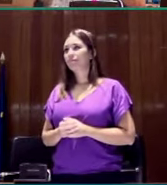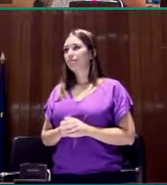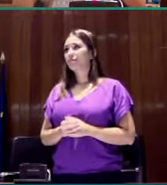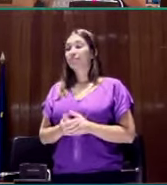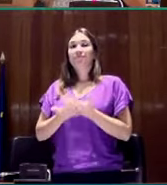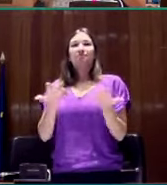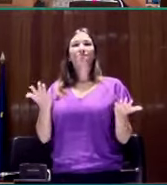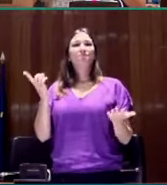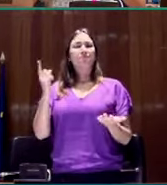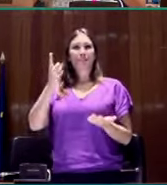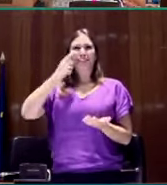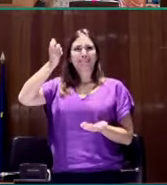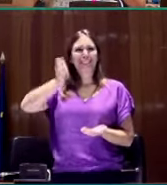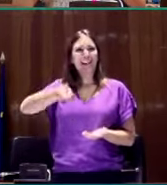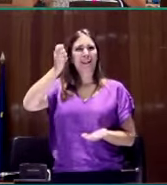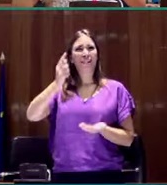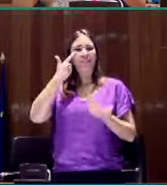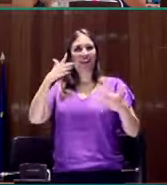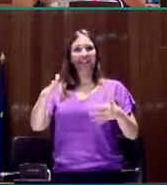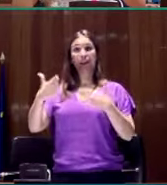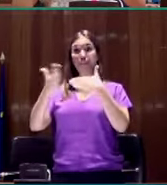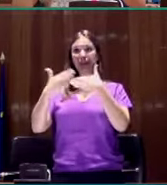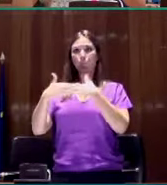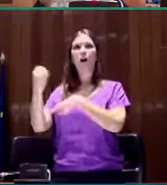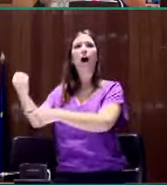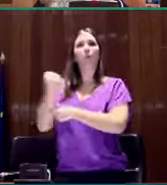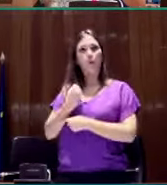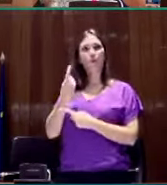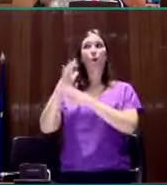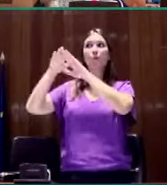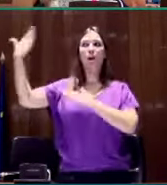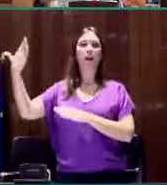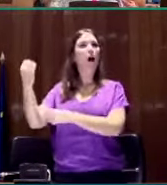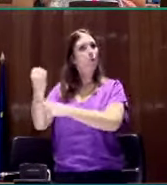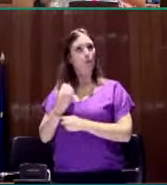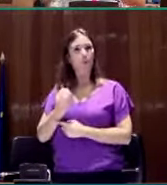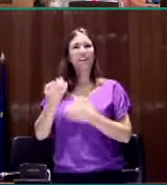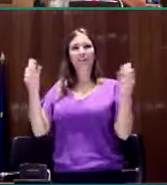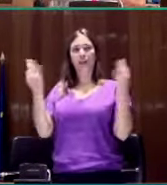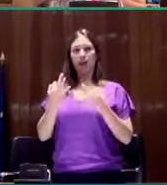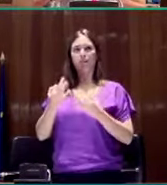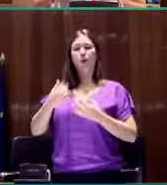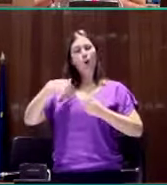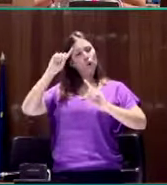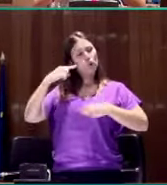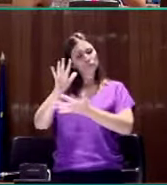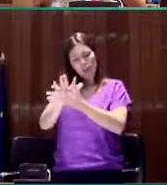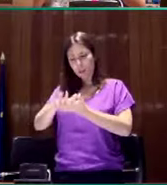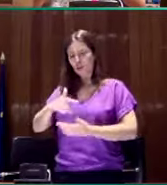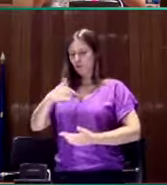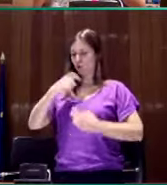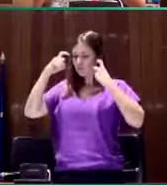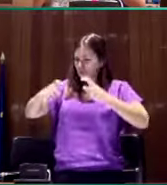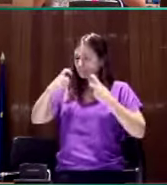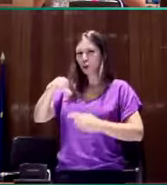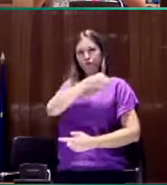Es común, de hecho, necesitar algún tipo de apoyo externo. Es decir, antes de intentar por nosotros mismos tratar de